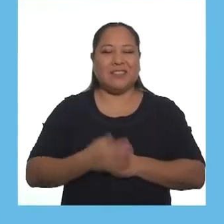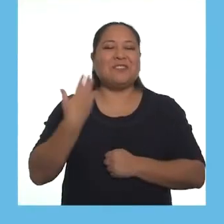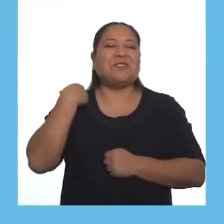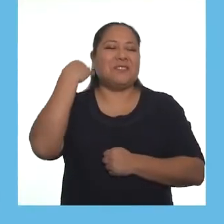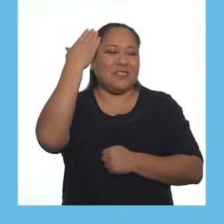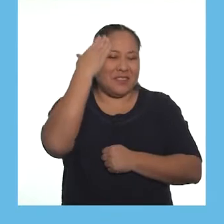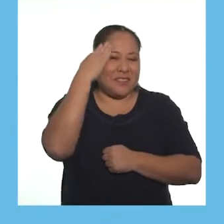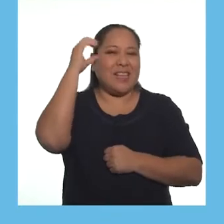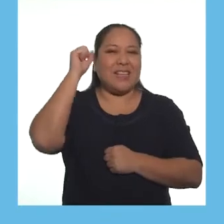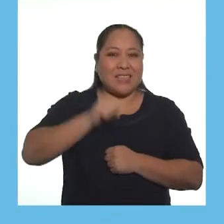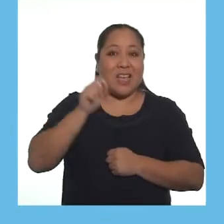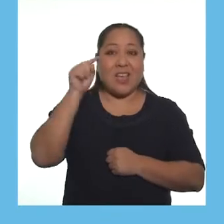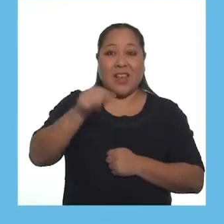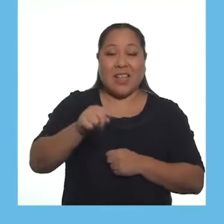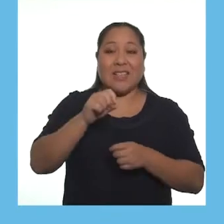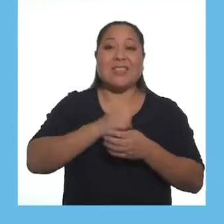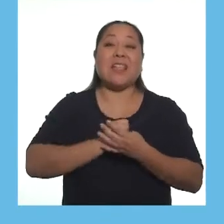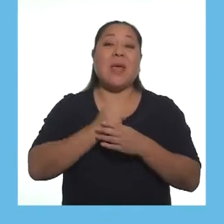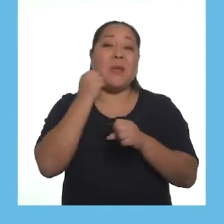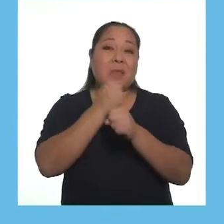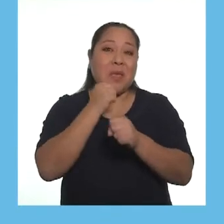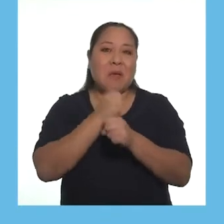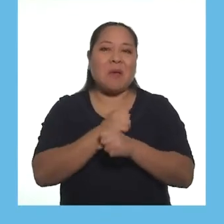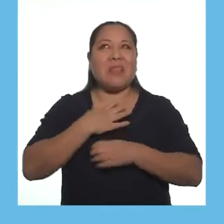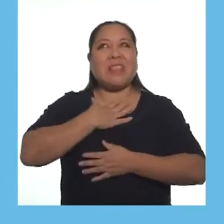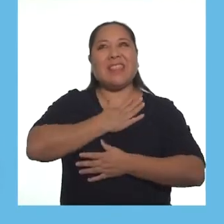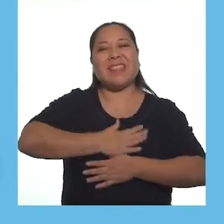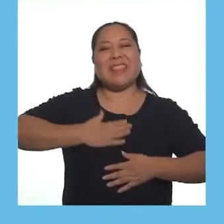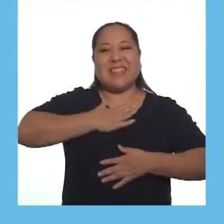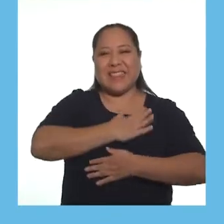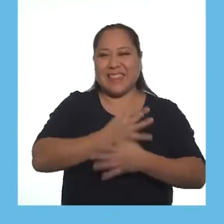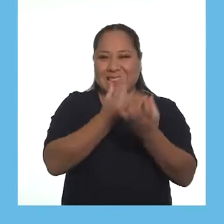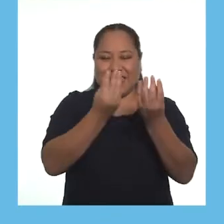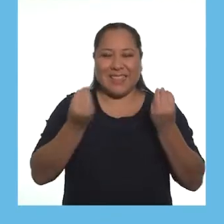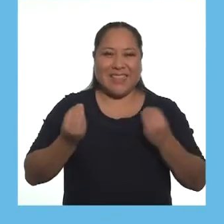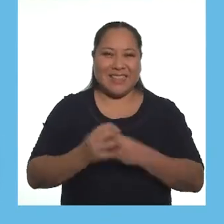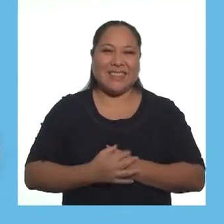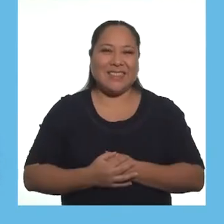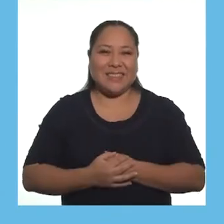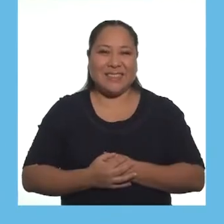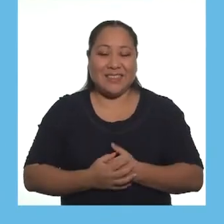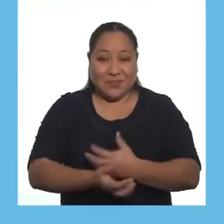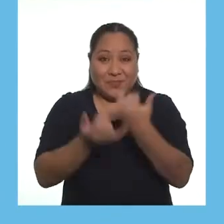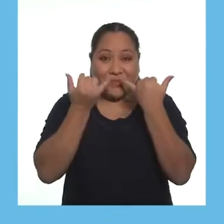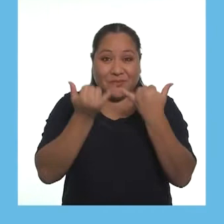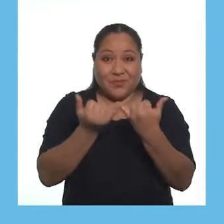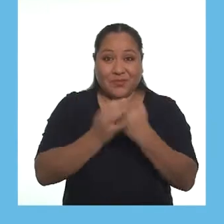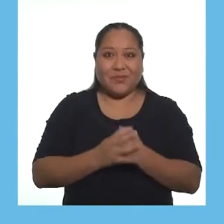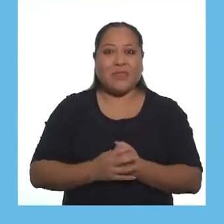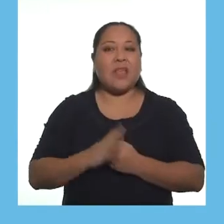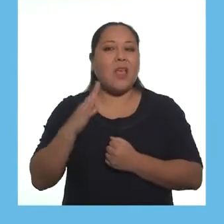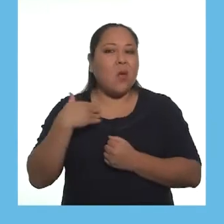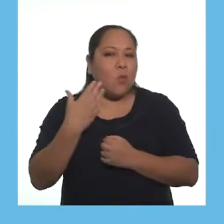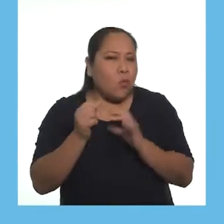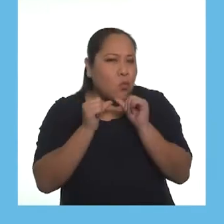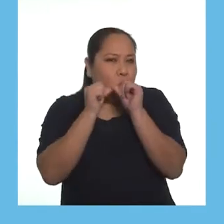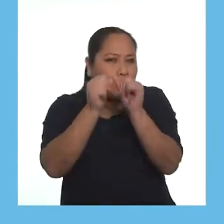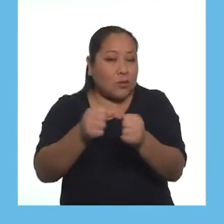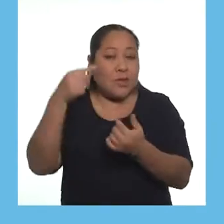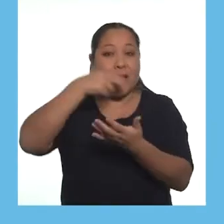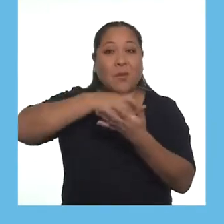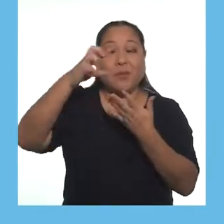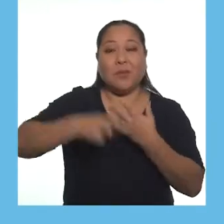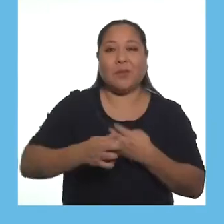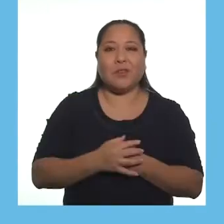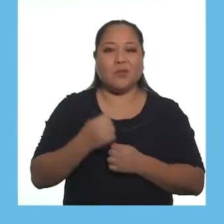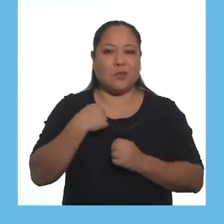¡Perfecto! Estoy seguro de que con esta actividad se divertirán muchísimo. Ahora, y para